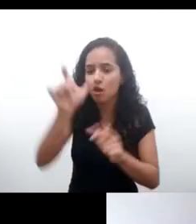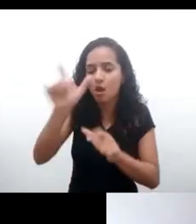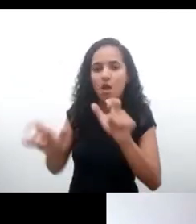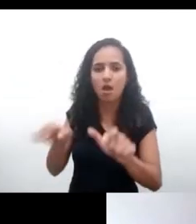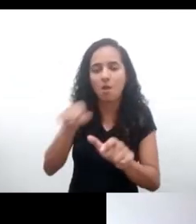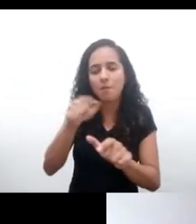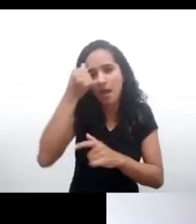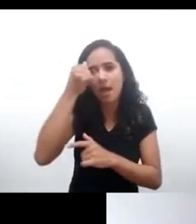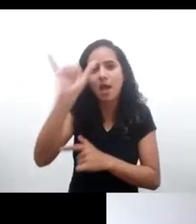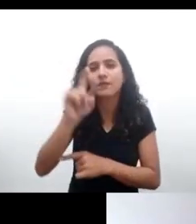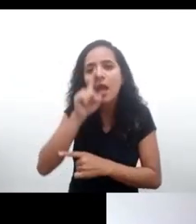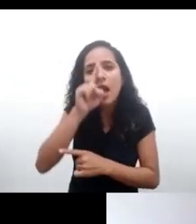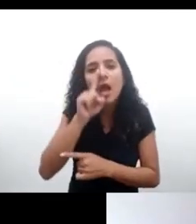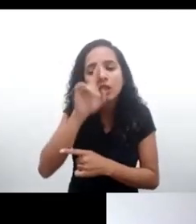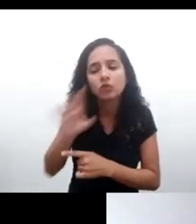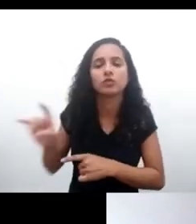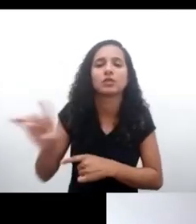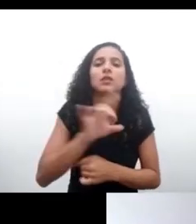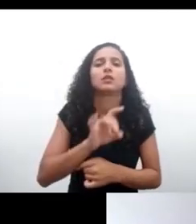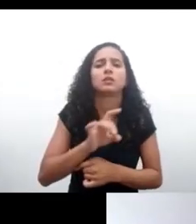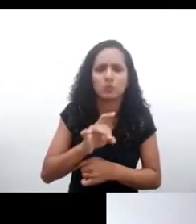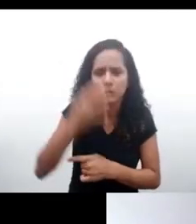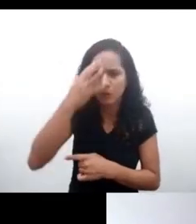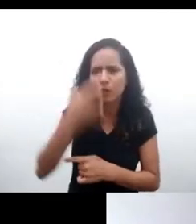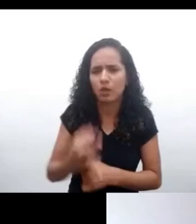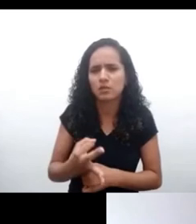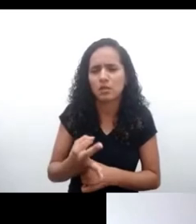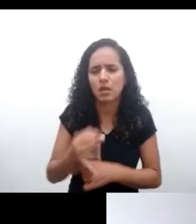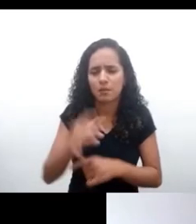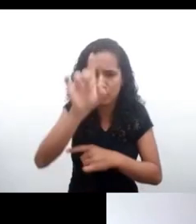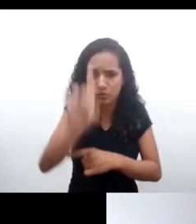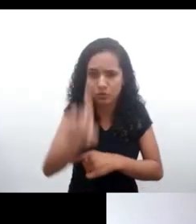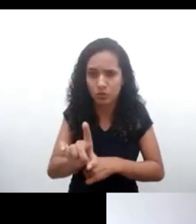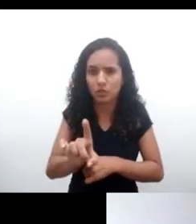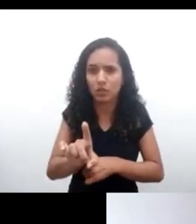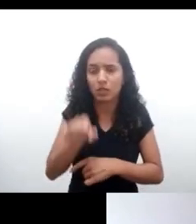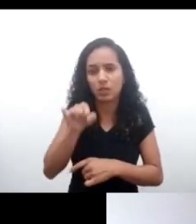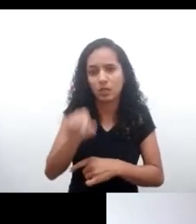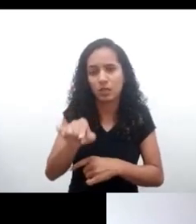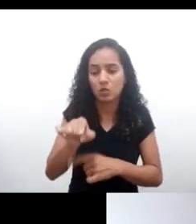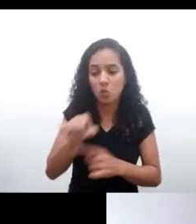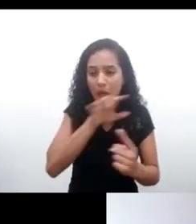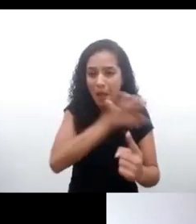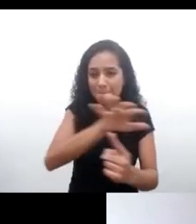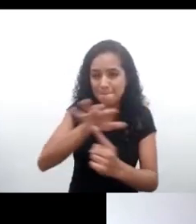de los derechos del niño impactados por el entorno digital. Por lo general nosotros usamos la protección de los datos personales y la privacidad como